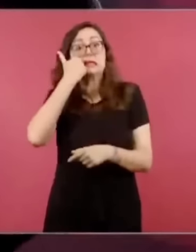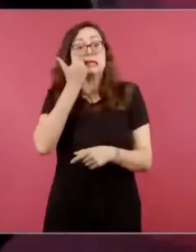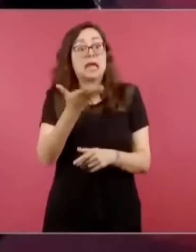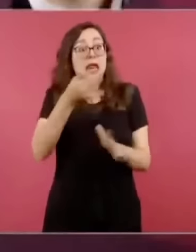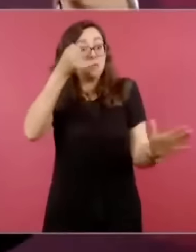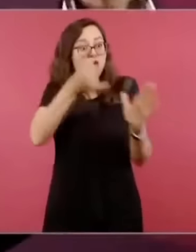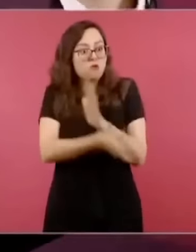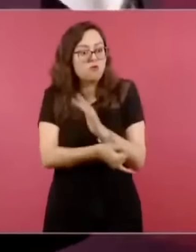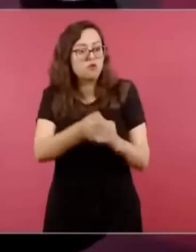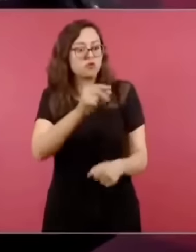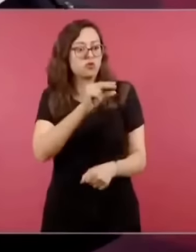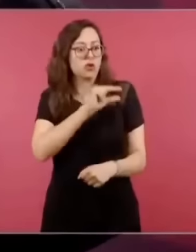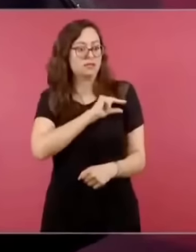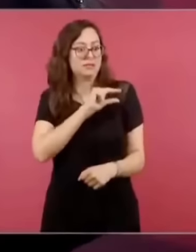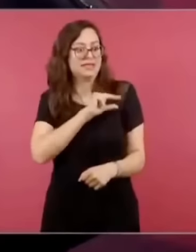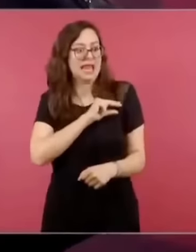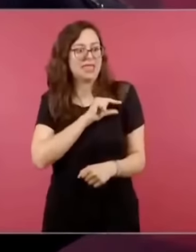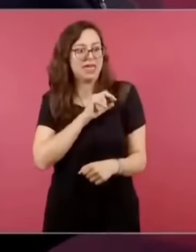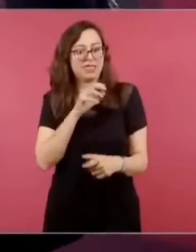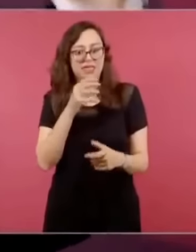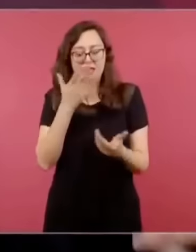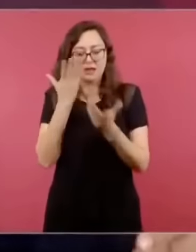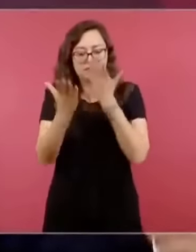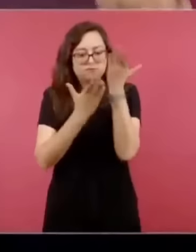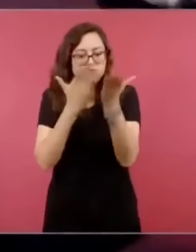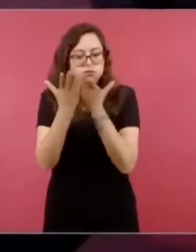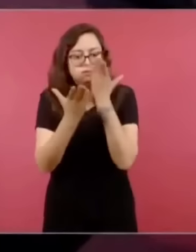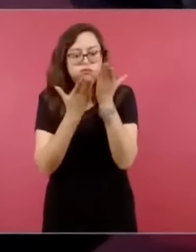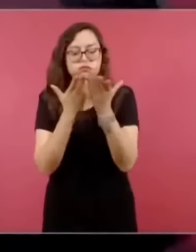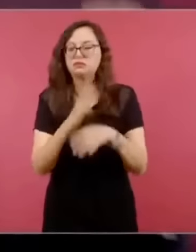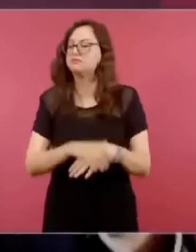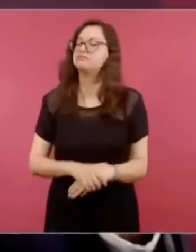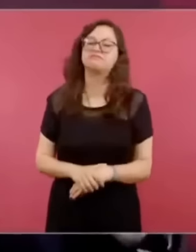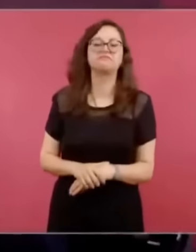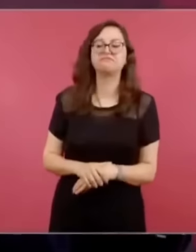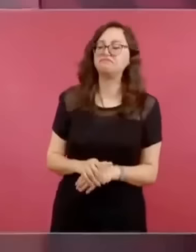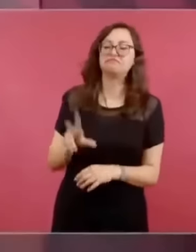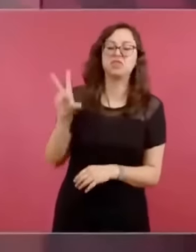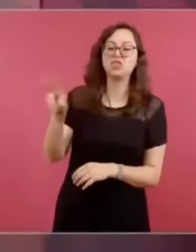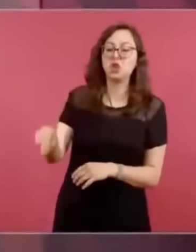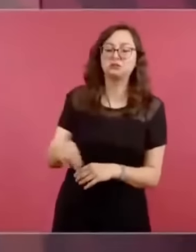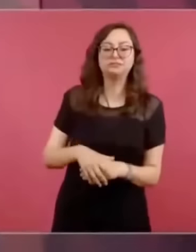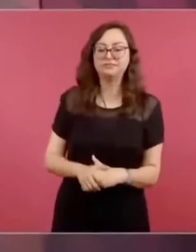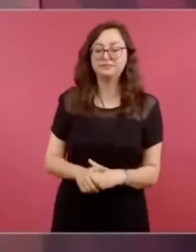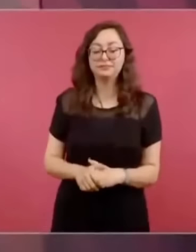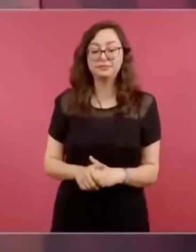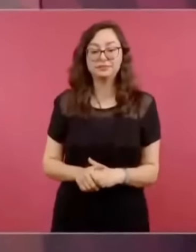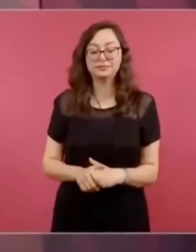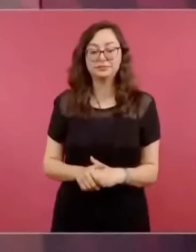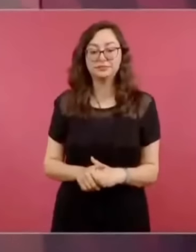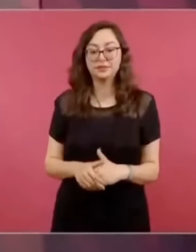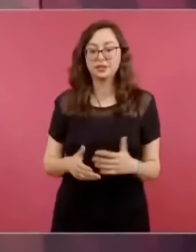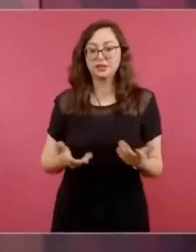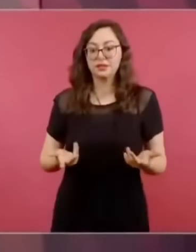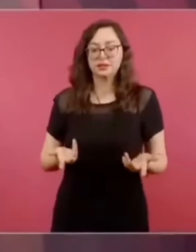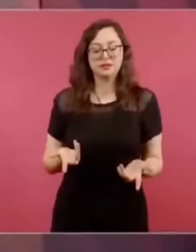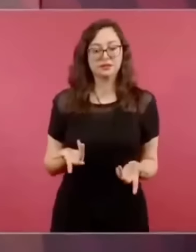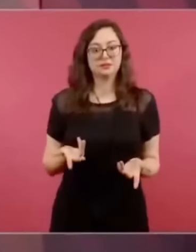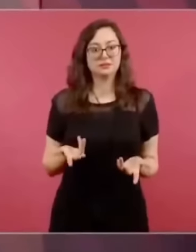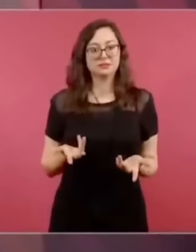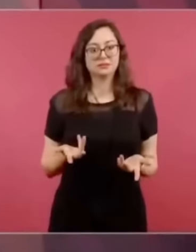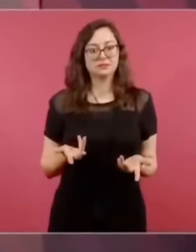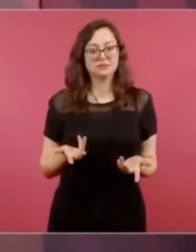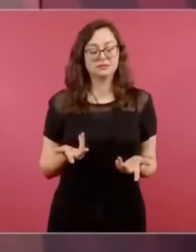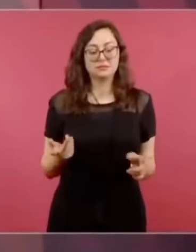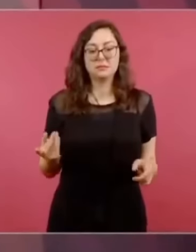especial a las escuelas de medicina con la mentira, con el pretexto